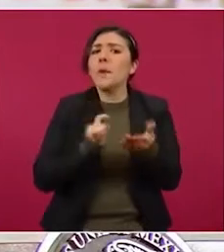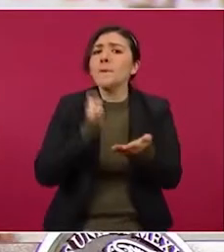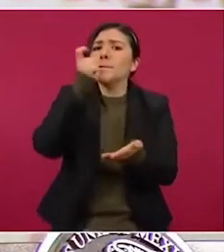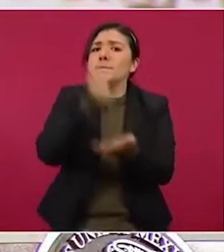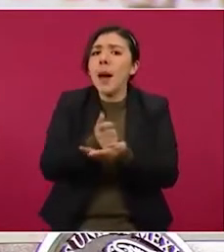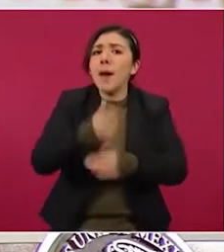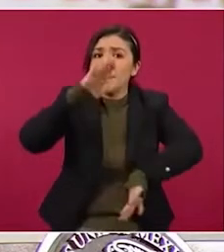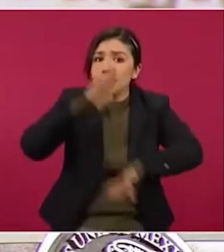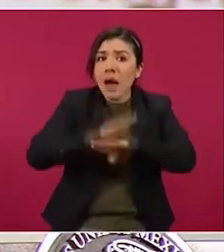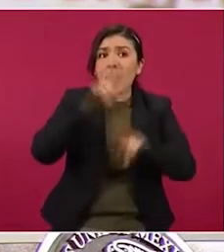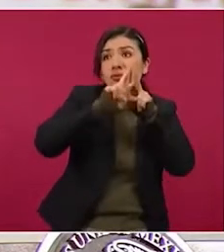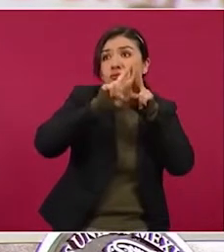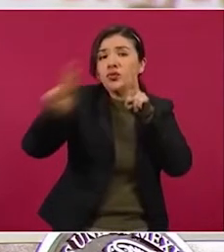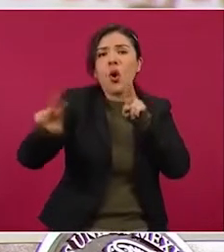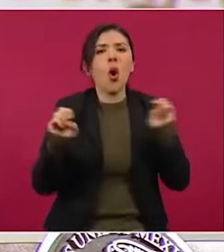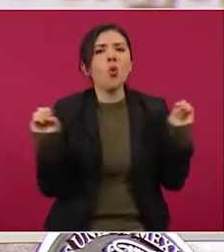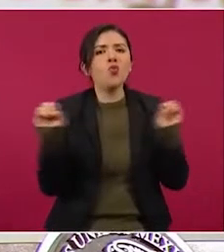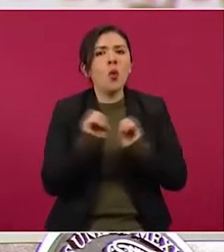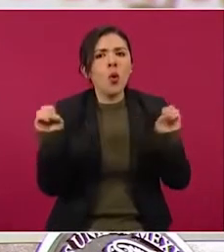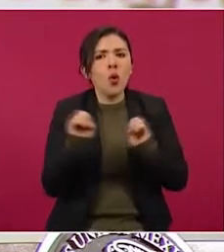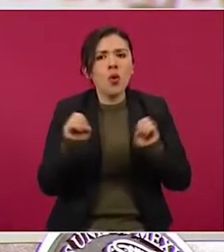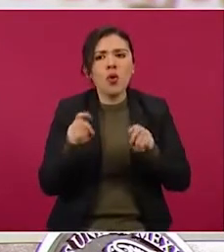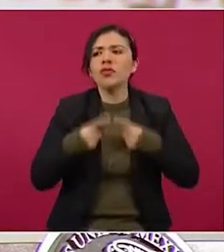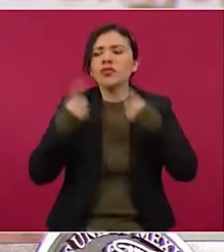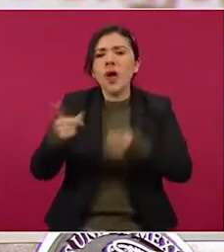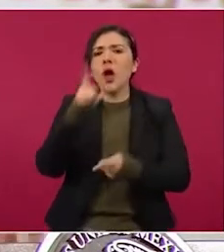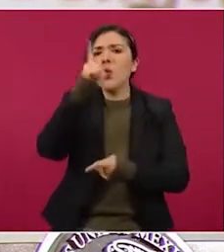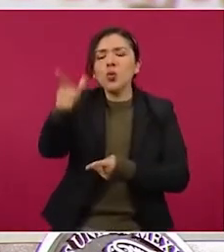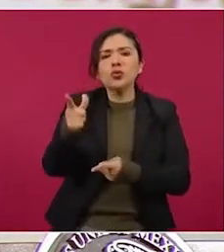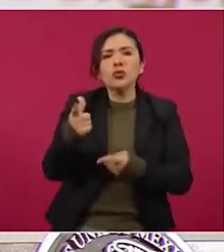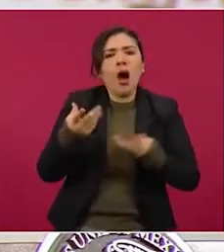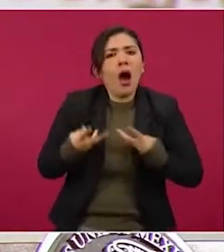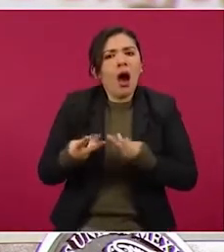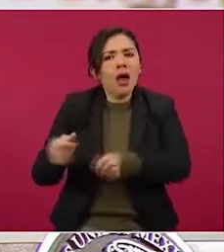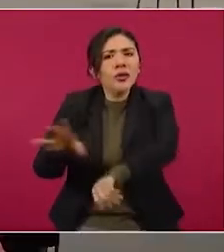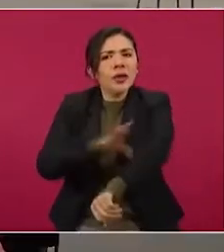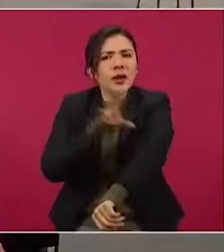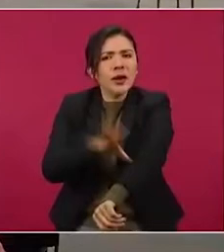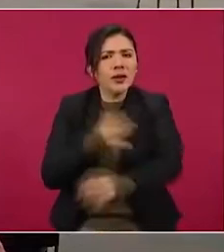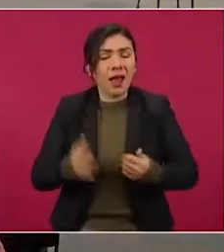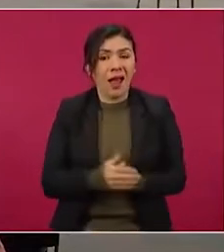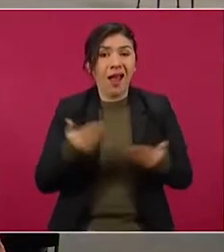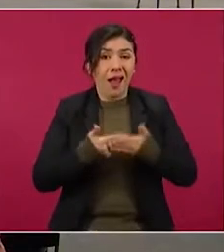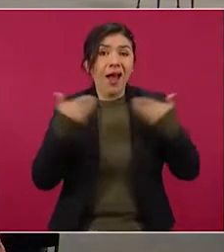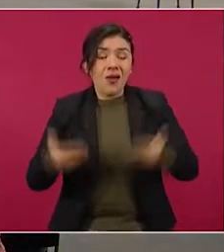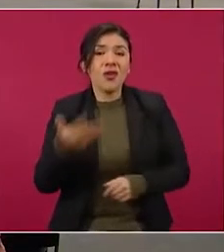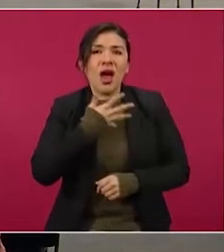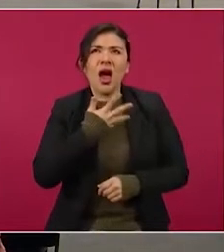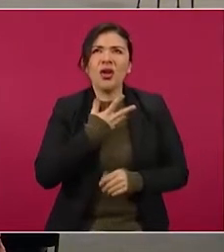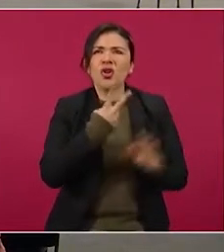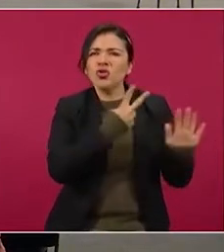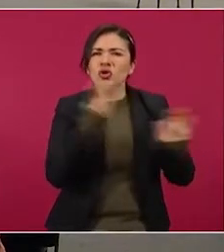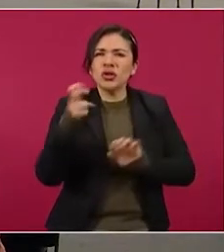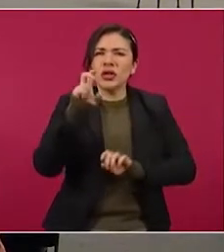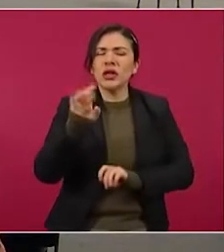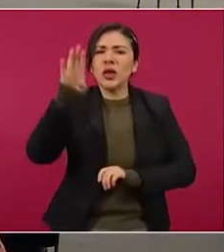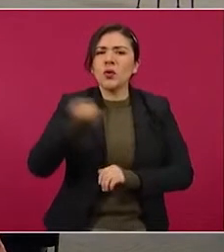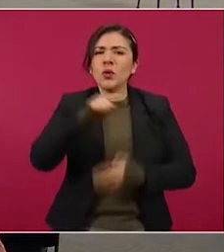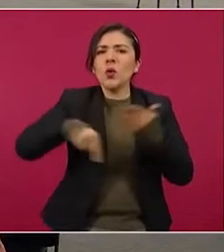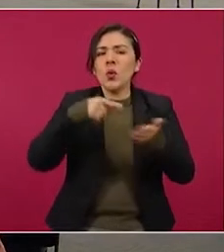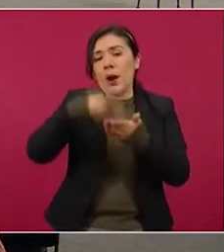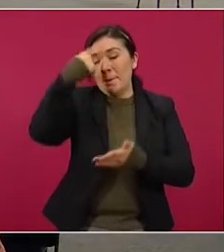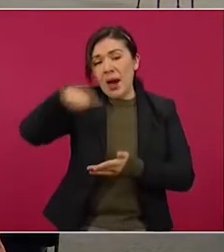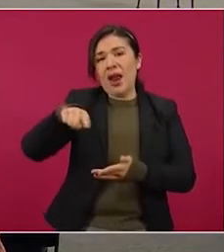costos de transmisión y abasto. Hoy existen 239 centrales de